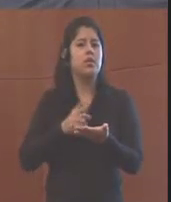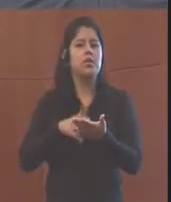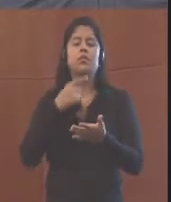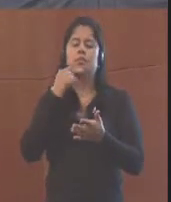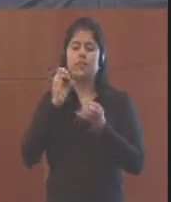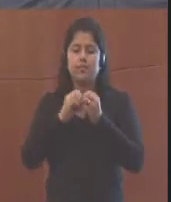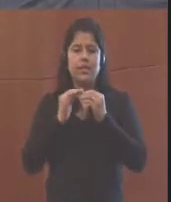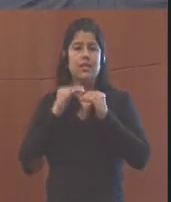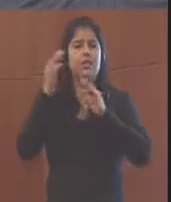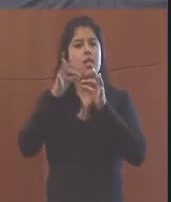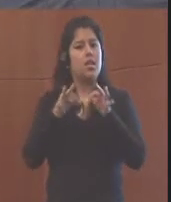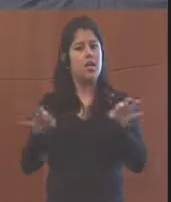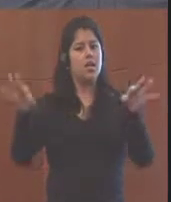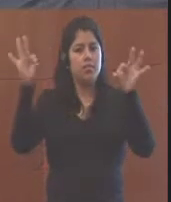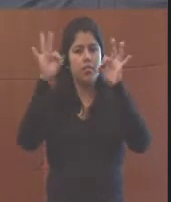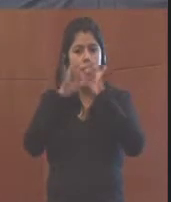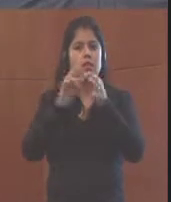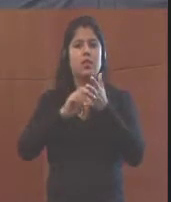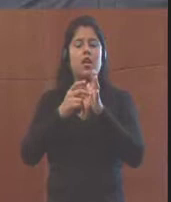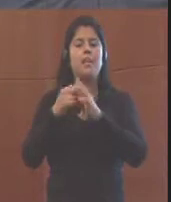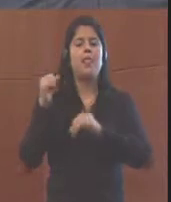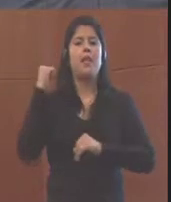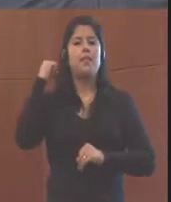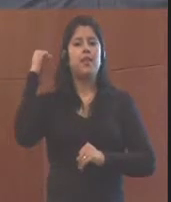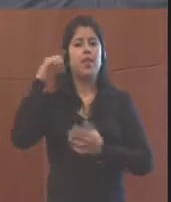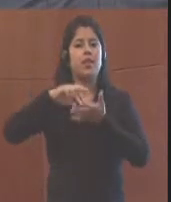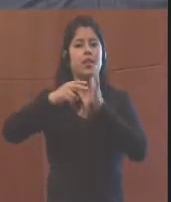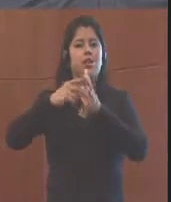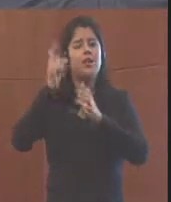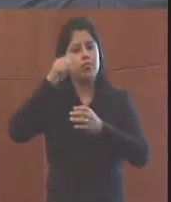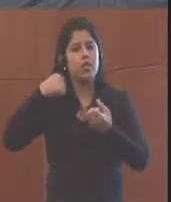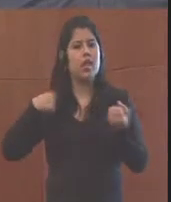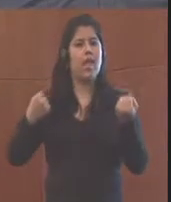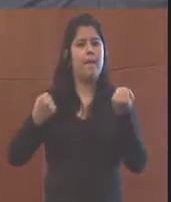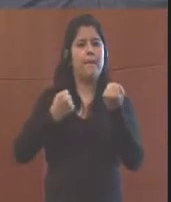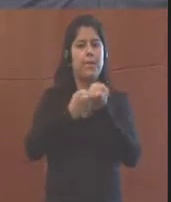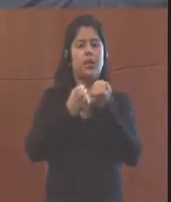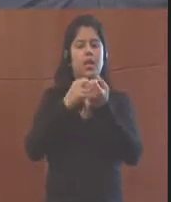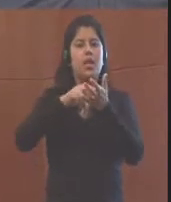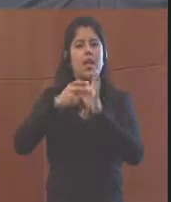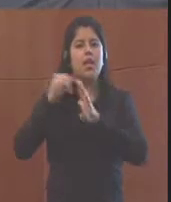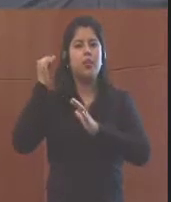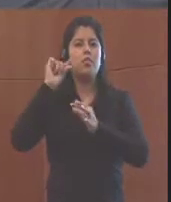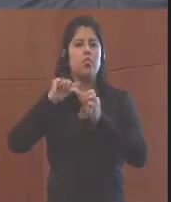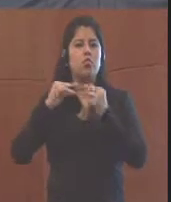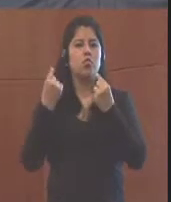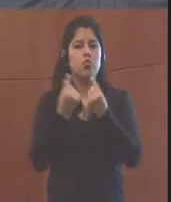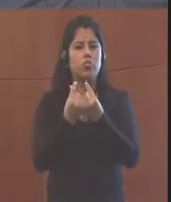extremadamente importante que hablemos sobre empoderar, que apoyemos el empoderamiento de los grupos.